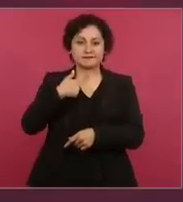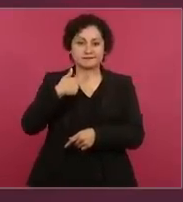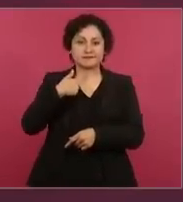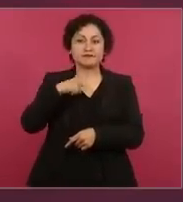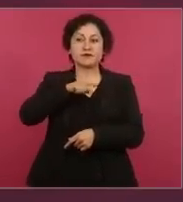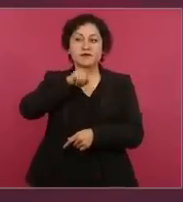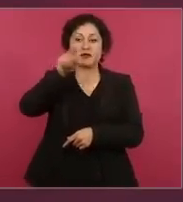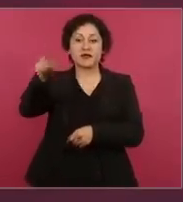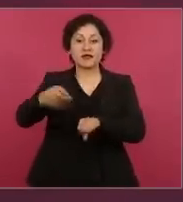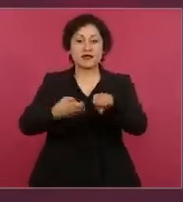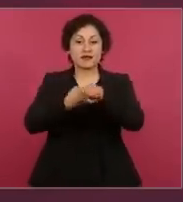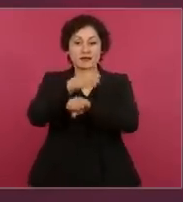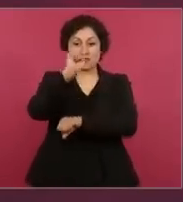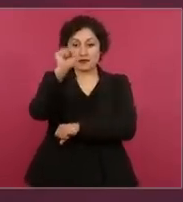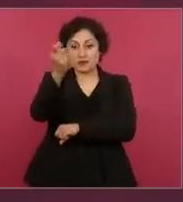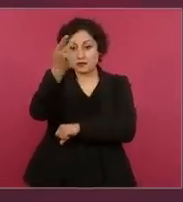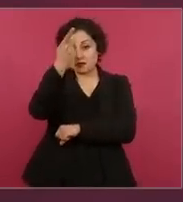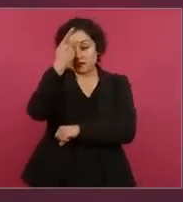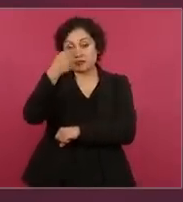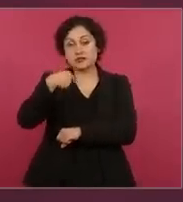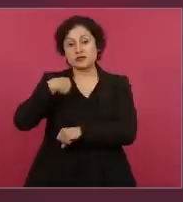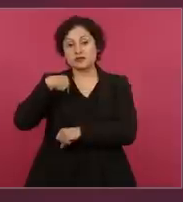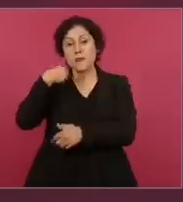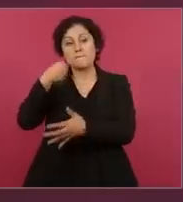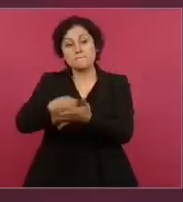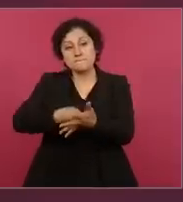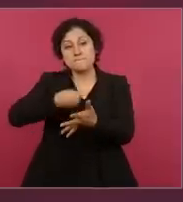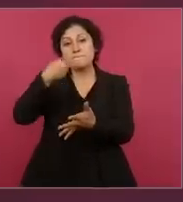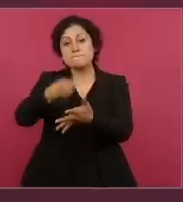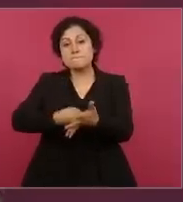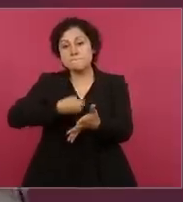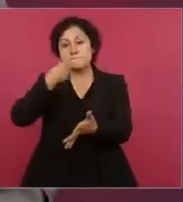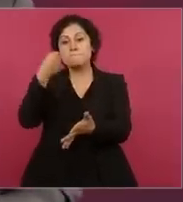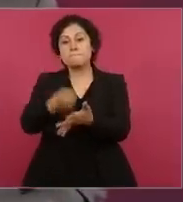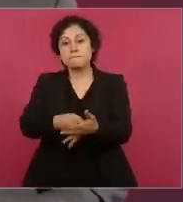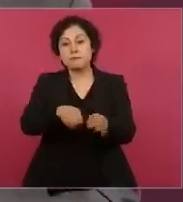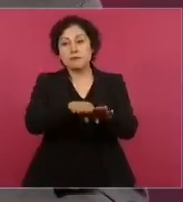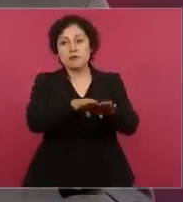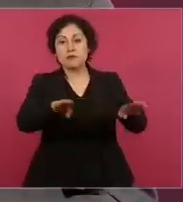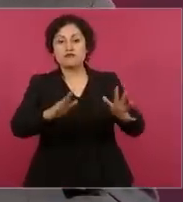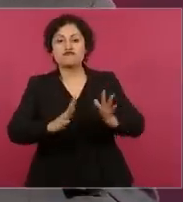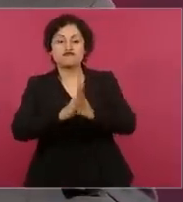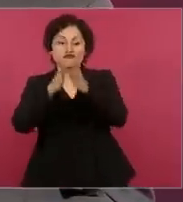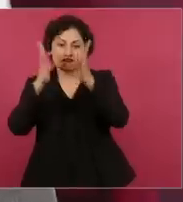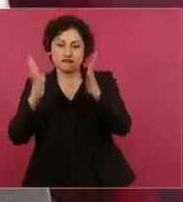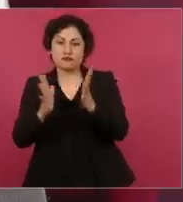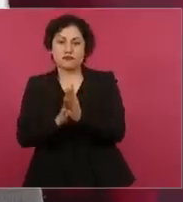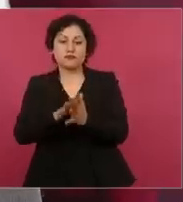democracia, el doctor Nava, Salvador Nava Martínez,